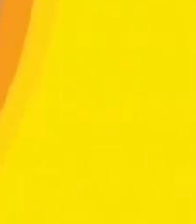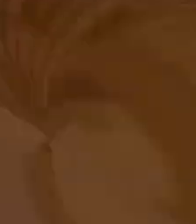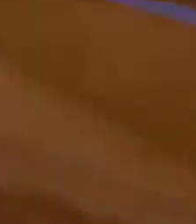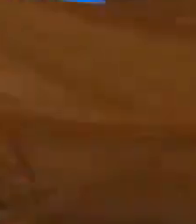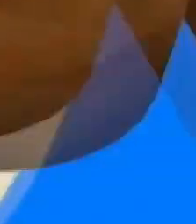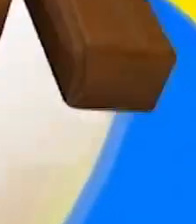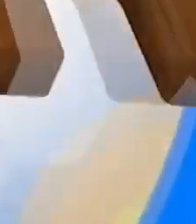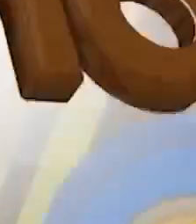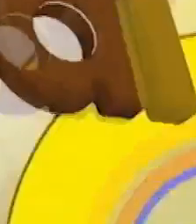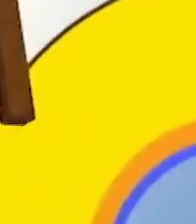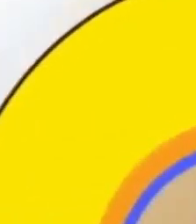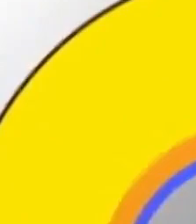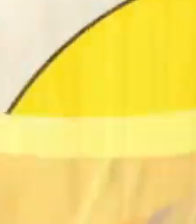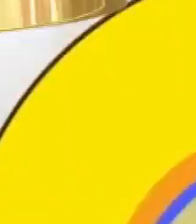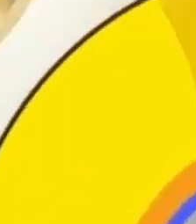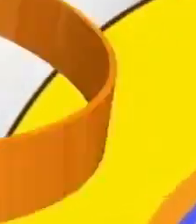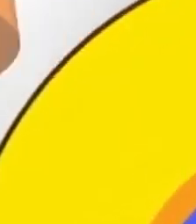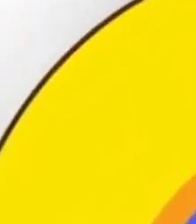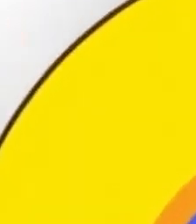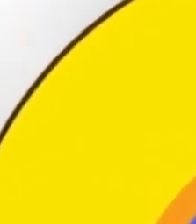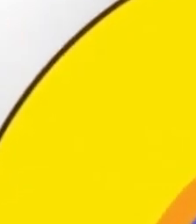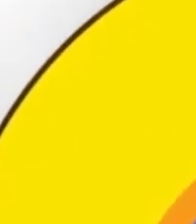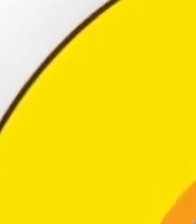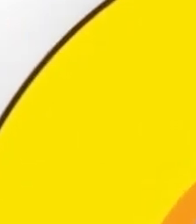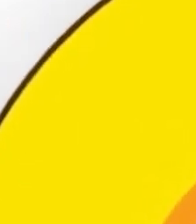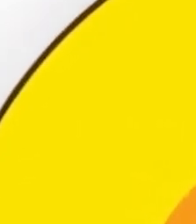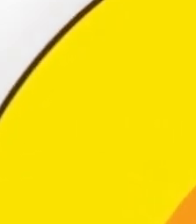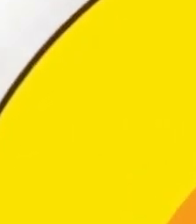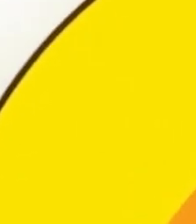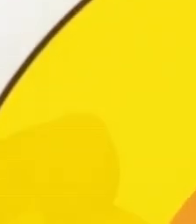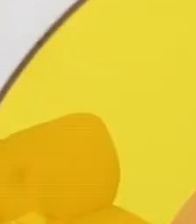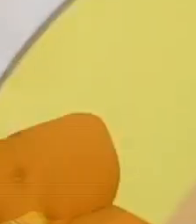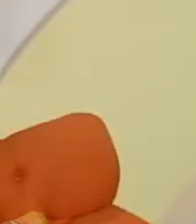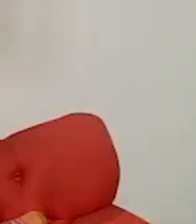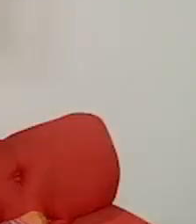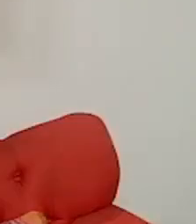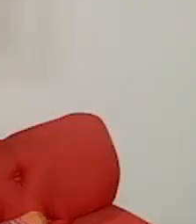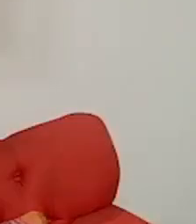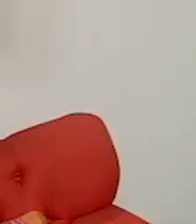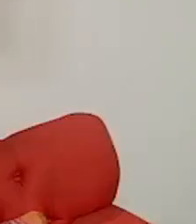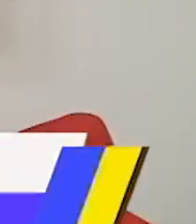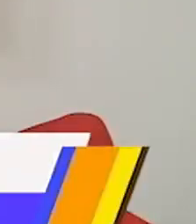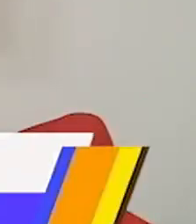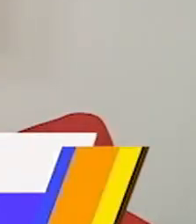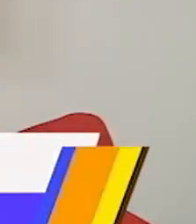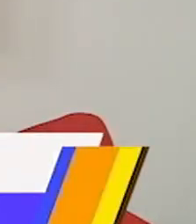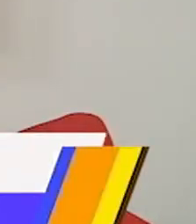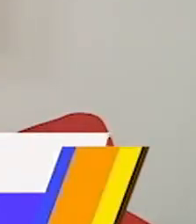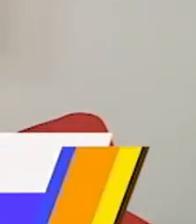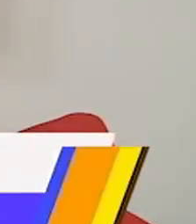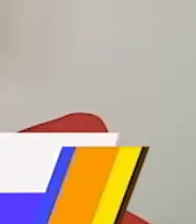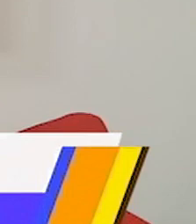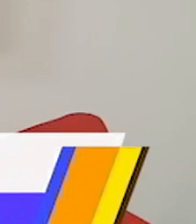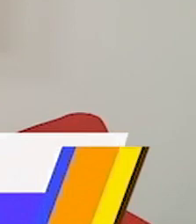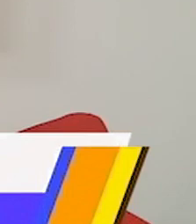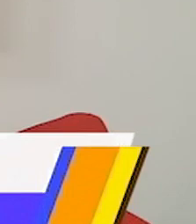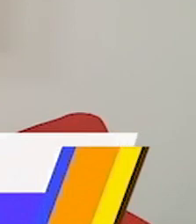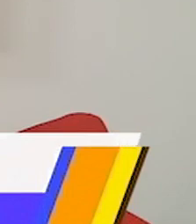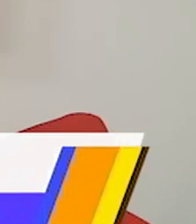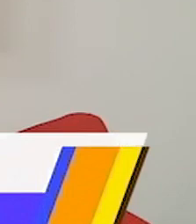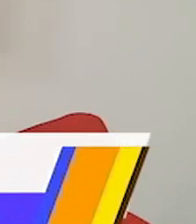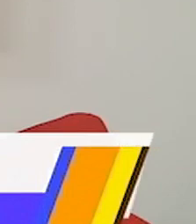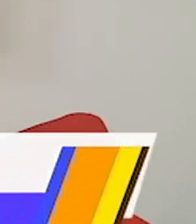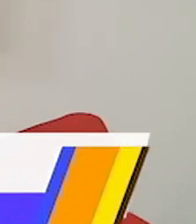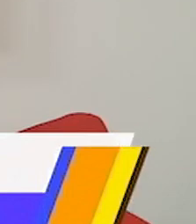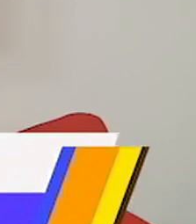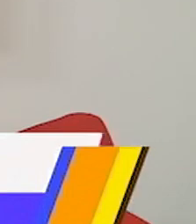pura vida Costa Rica es Este jueves le invitamos para que nos acompañe en Café Nacional